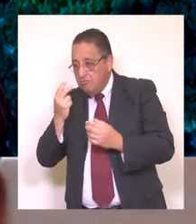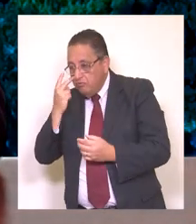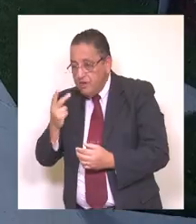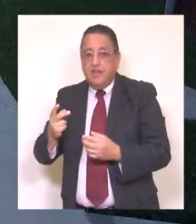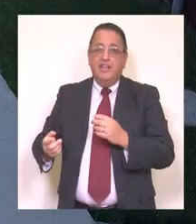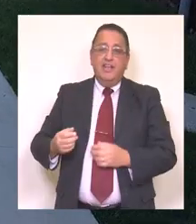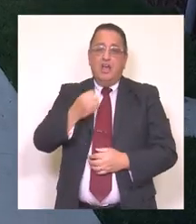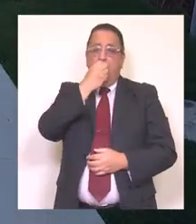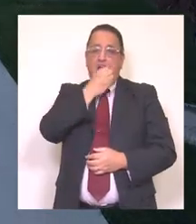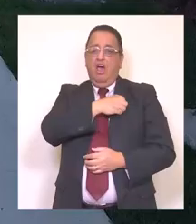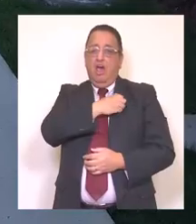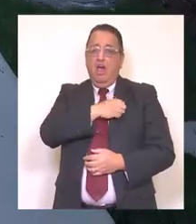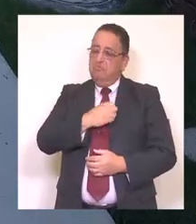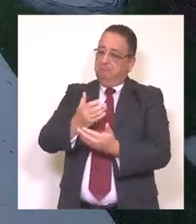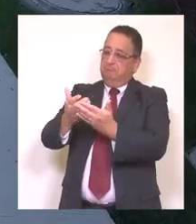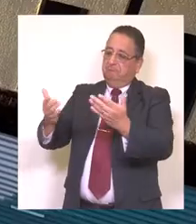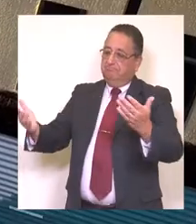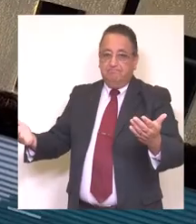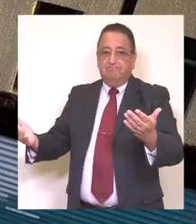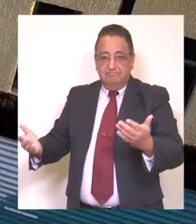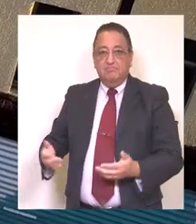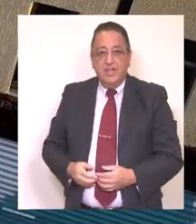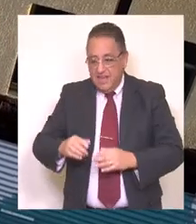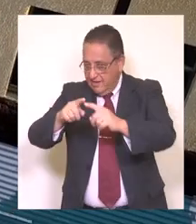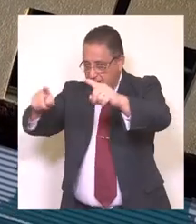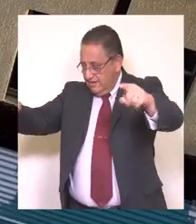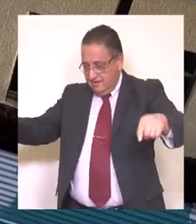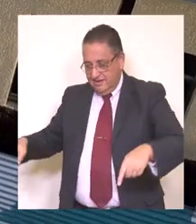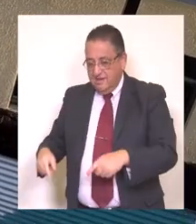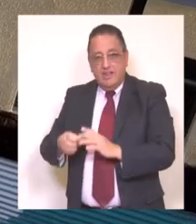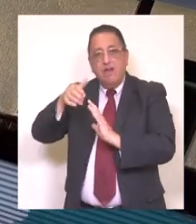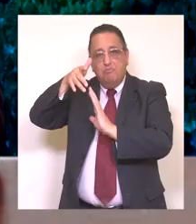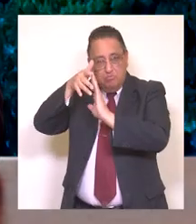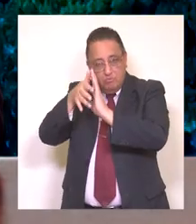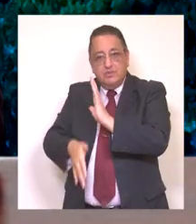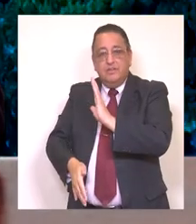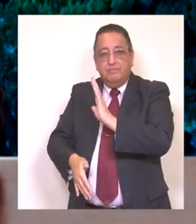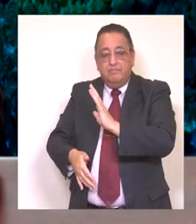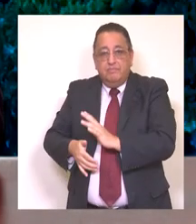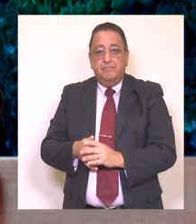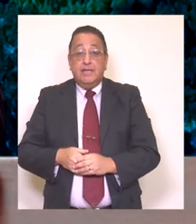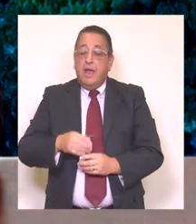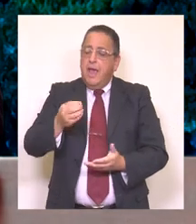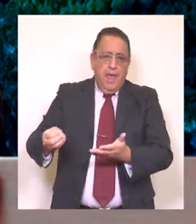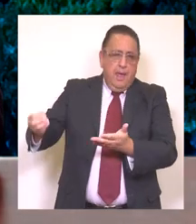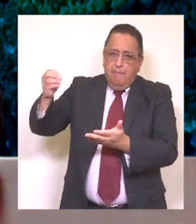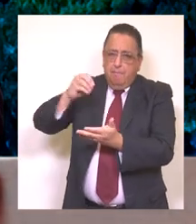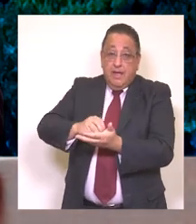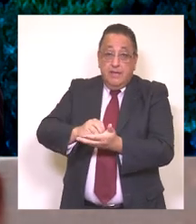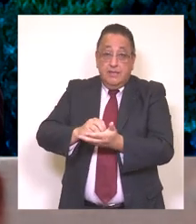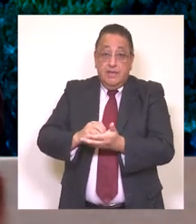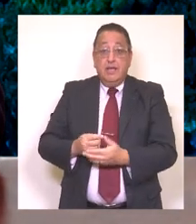de él y sentirse orgullosa de sus espacios como comuna. Además de todo esto, nuestro